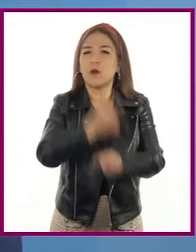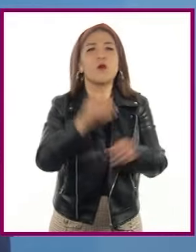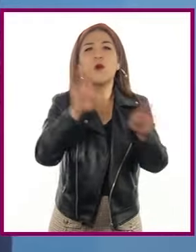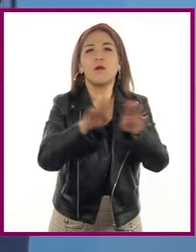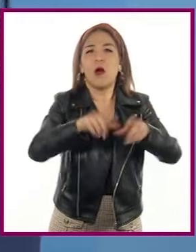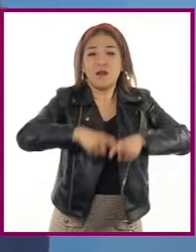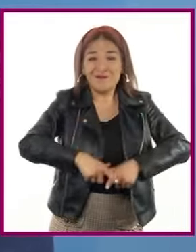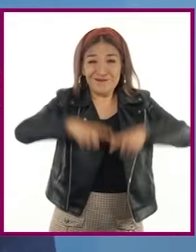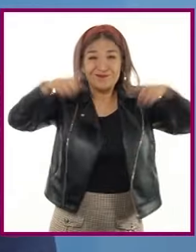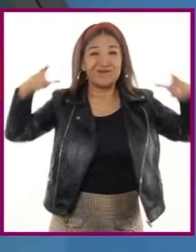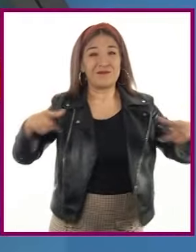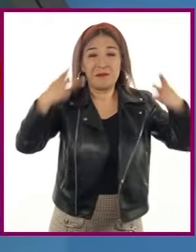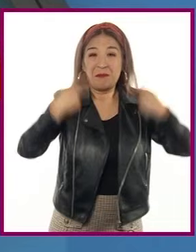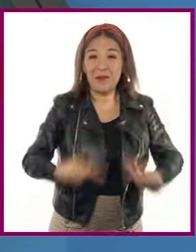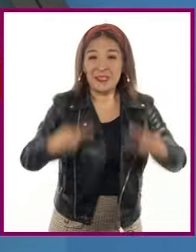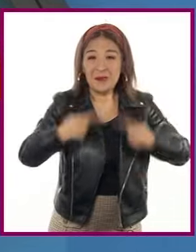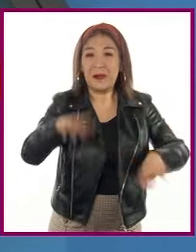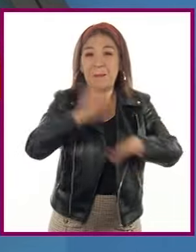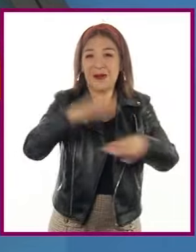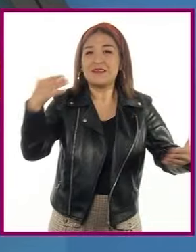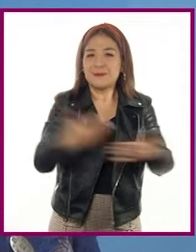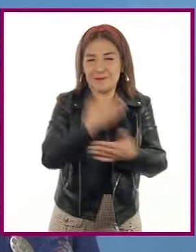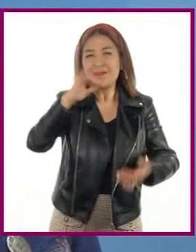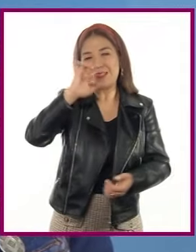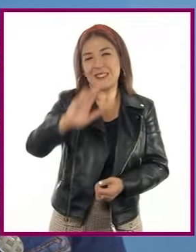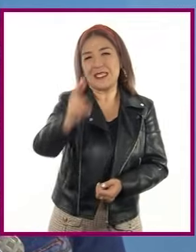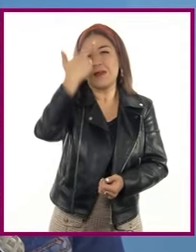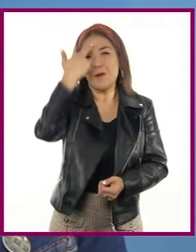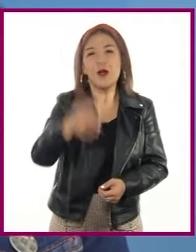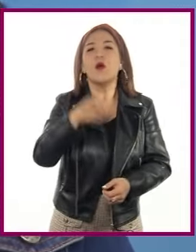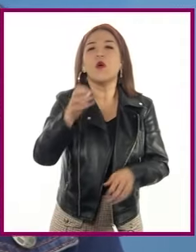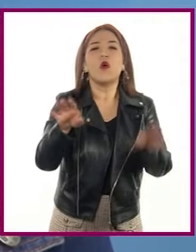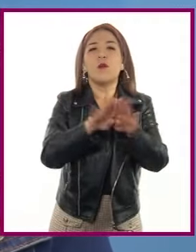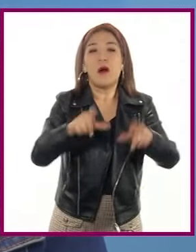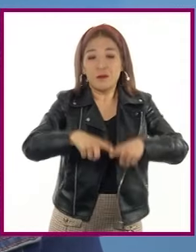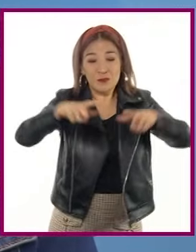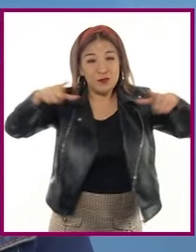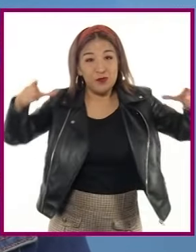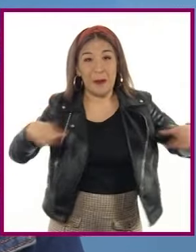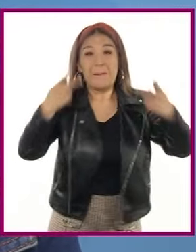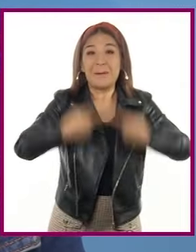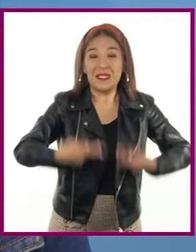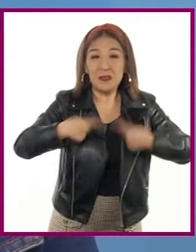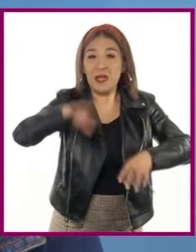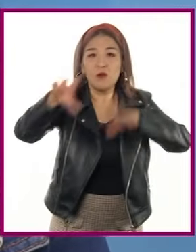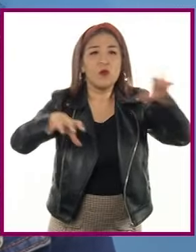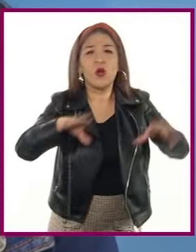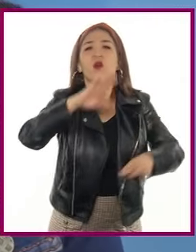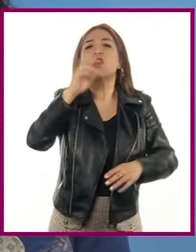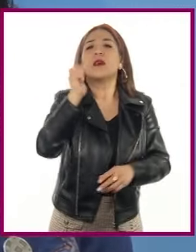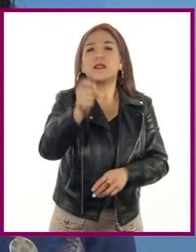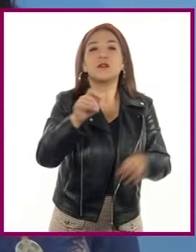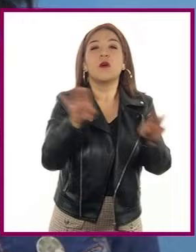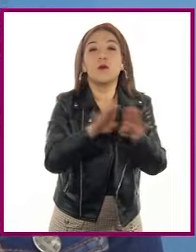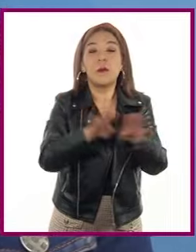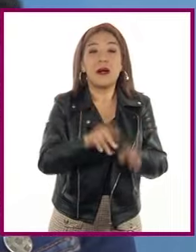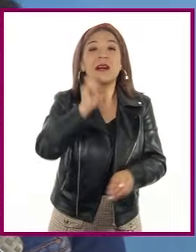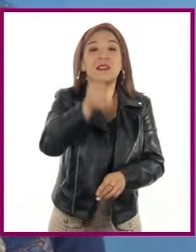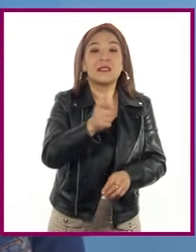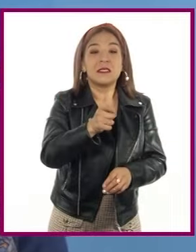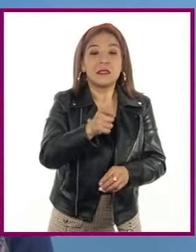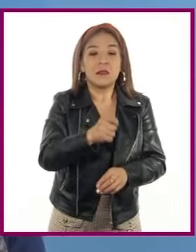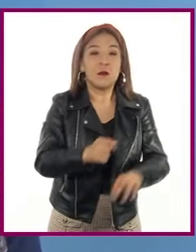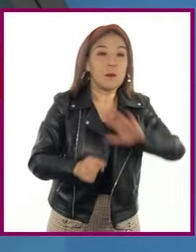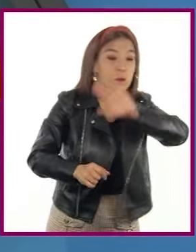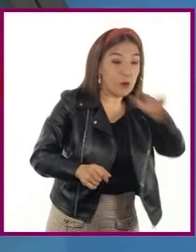Claro, maestro. Recuerdo que el crecimiento de la población se identifica a partir de la natalidad y